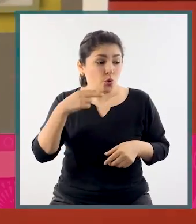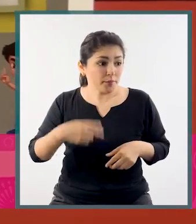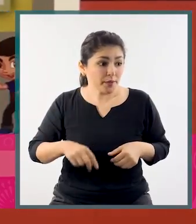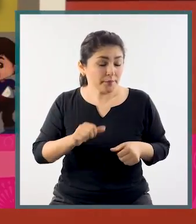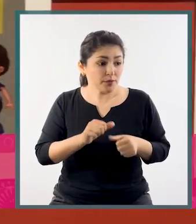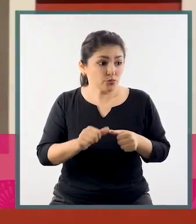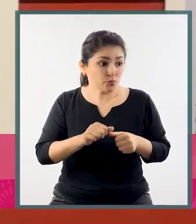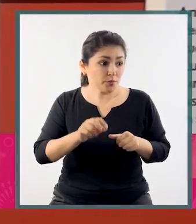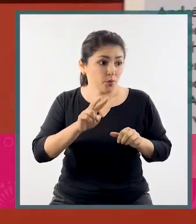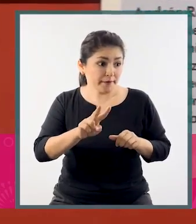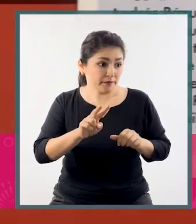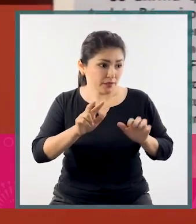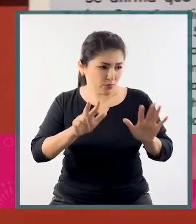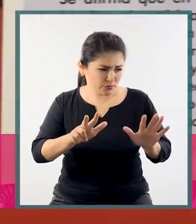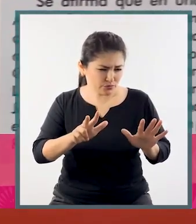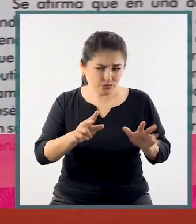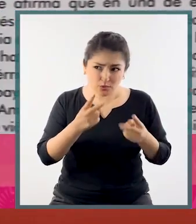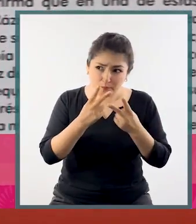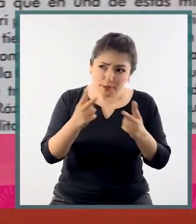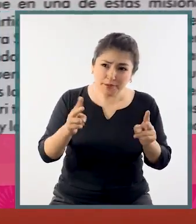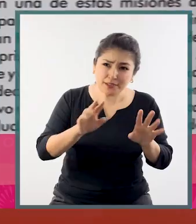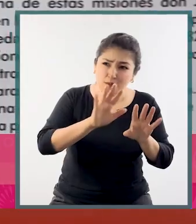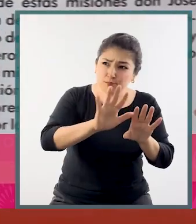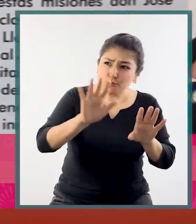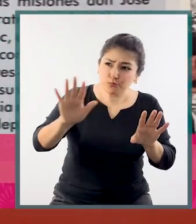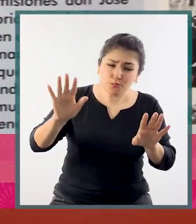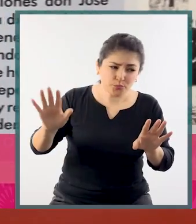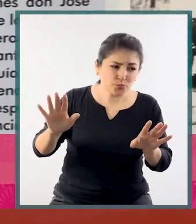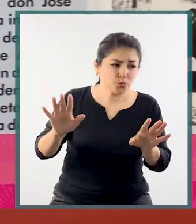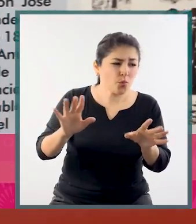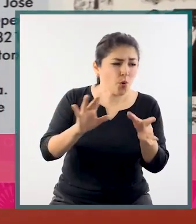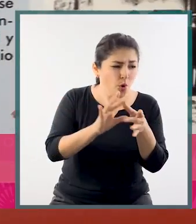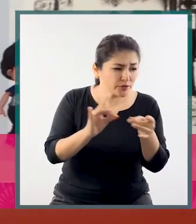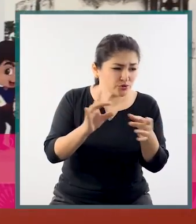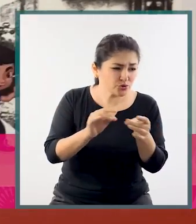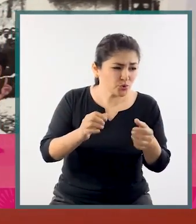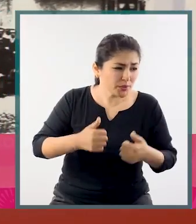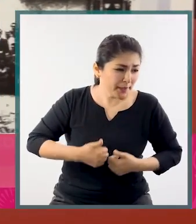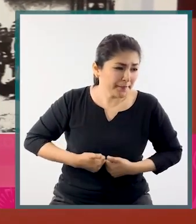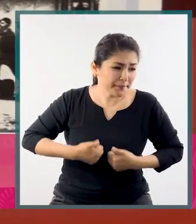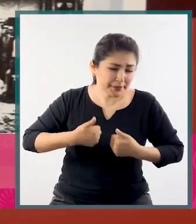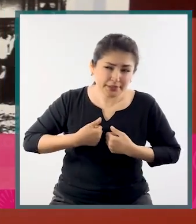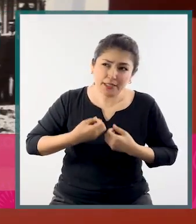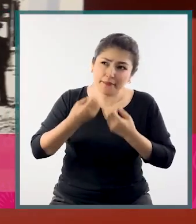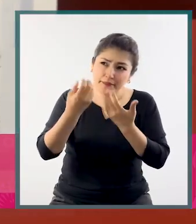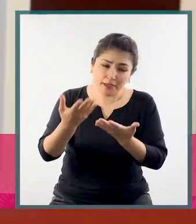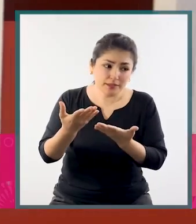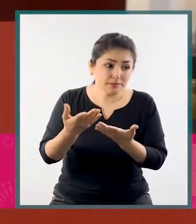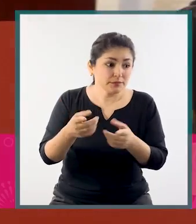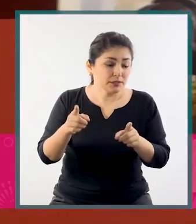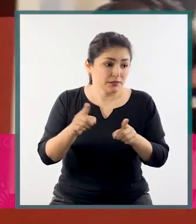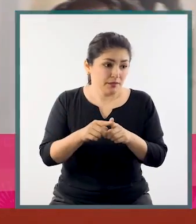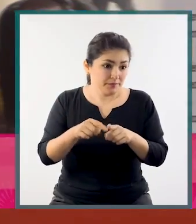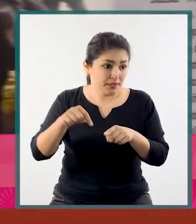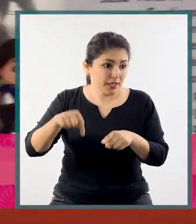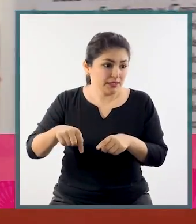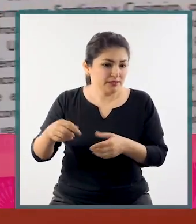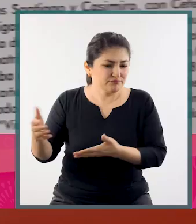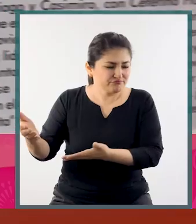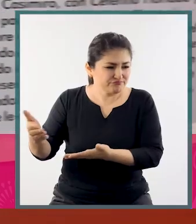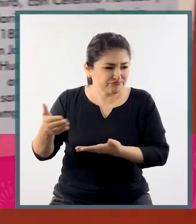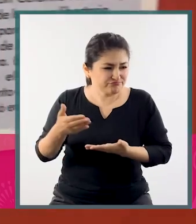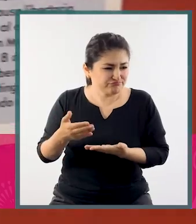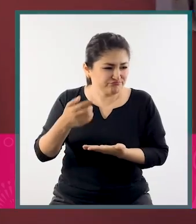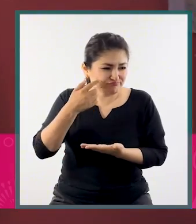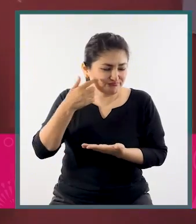encontrar parte en estos paneles, parte de su vida. Pero lo más sorprendente que podemos tener aquí, que gracias a nuestro primer